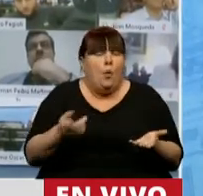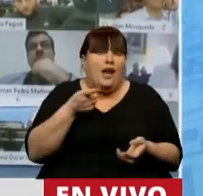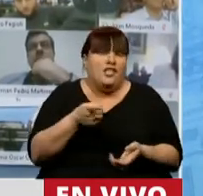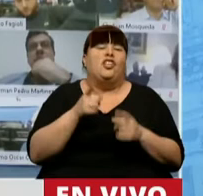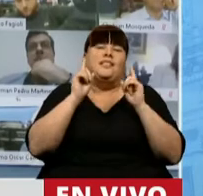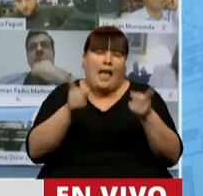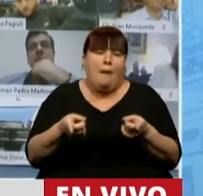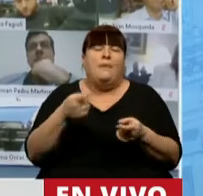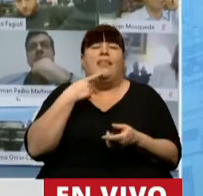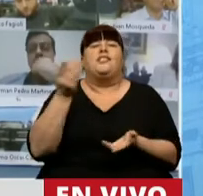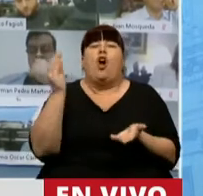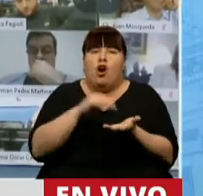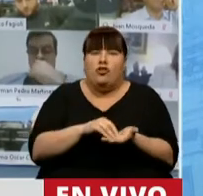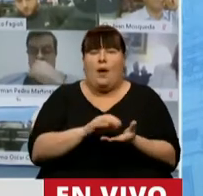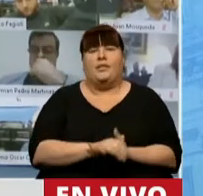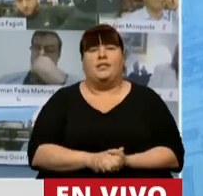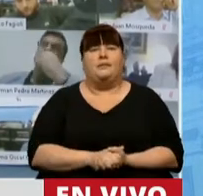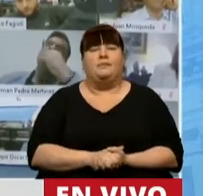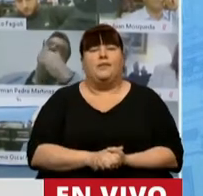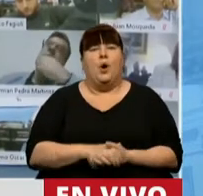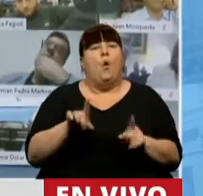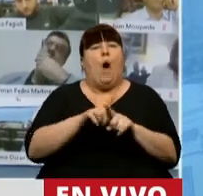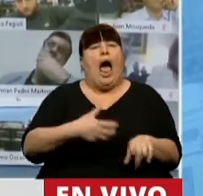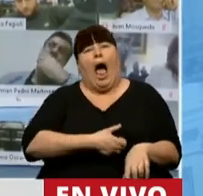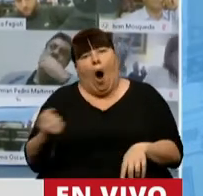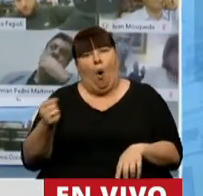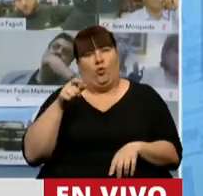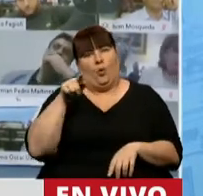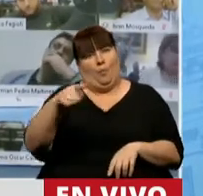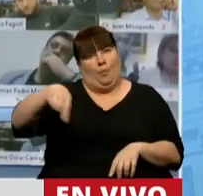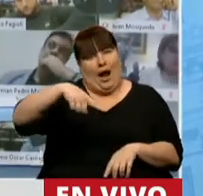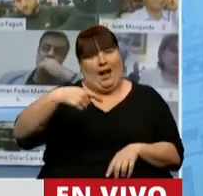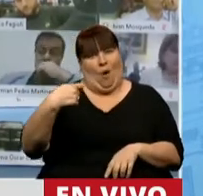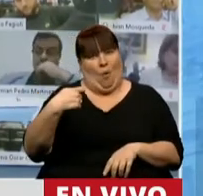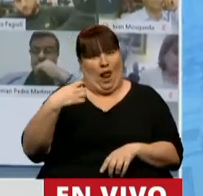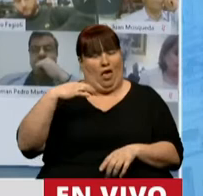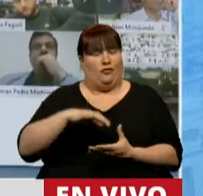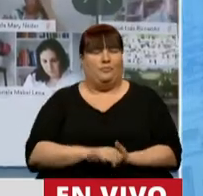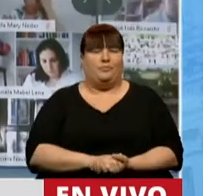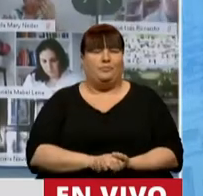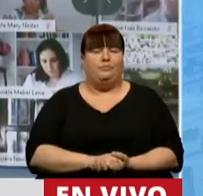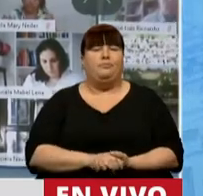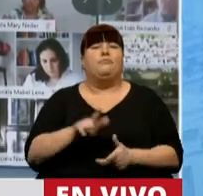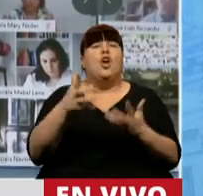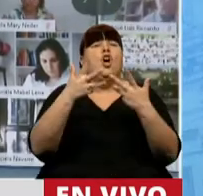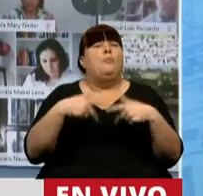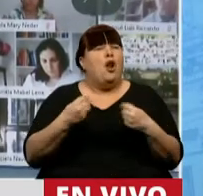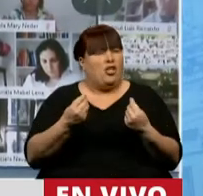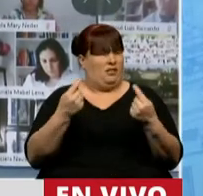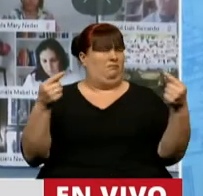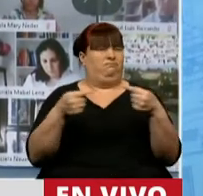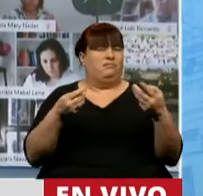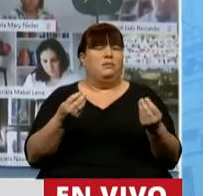también plantea nuevamente un ajuste para los haberes. Y el proyecto presente es